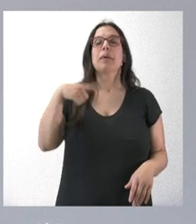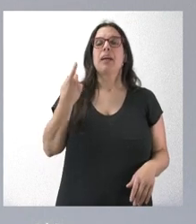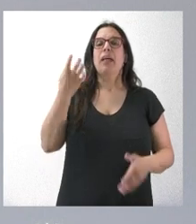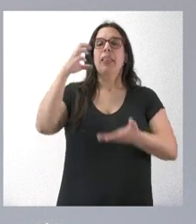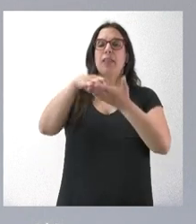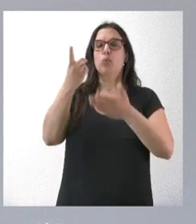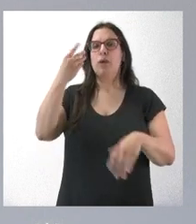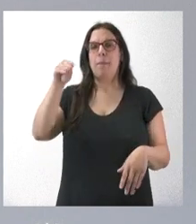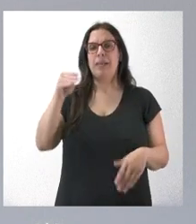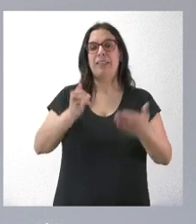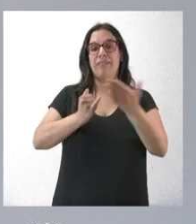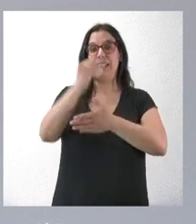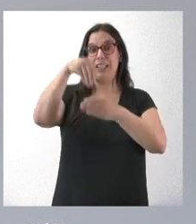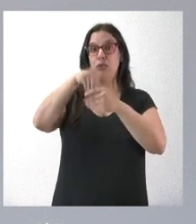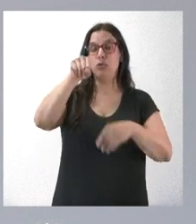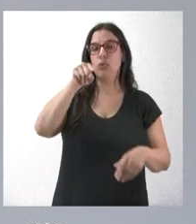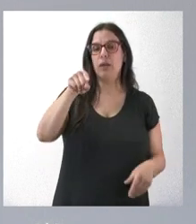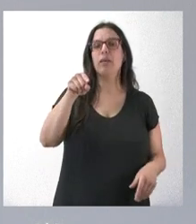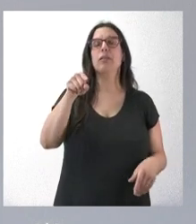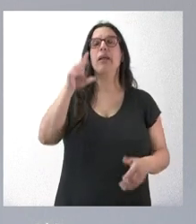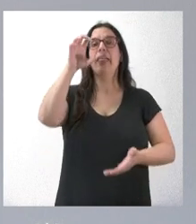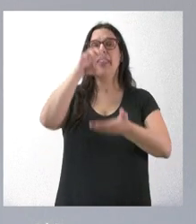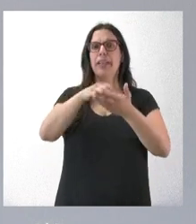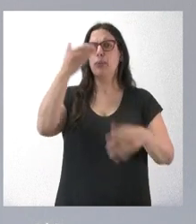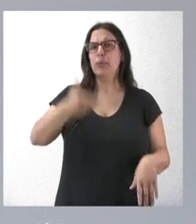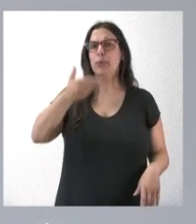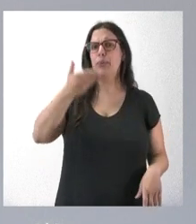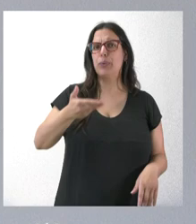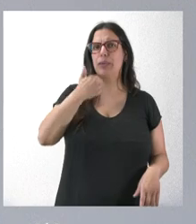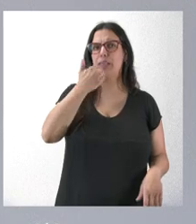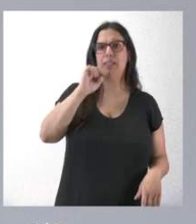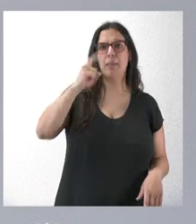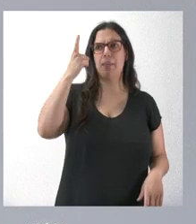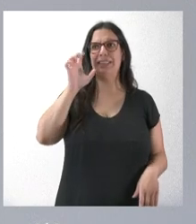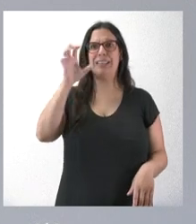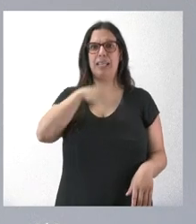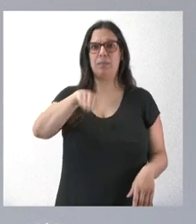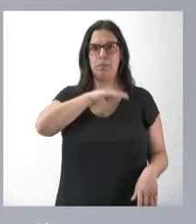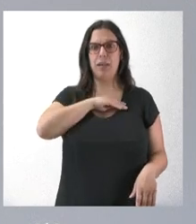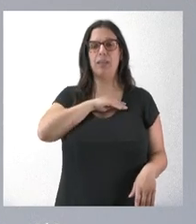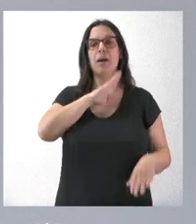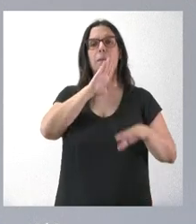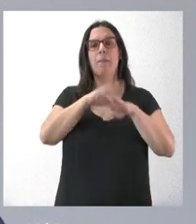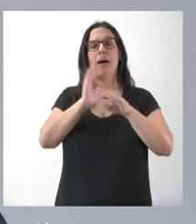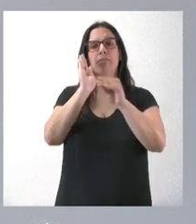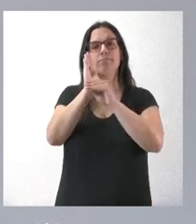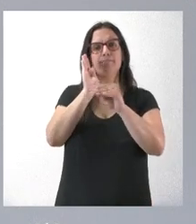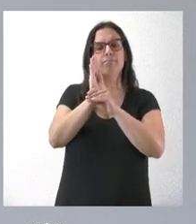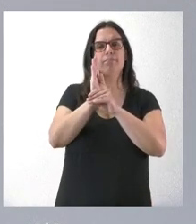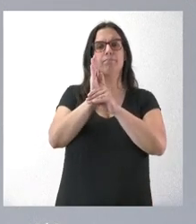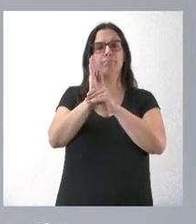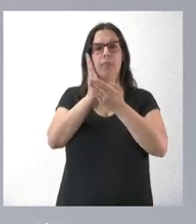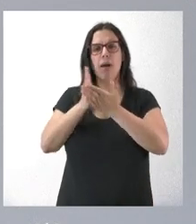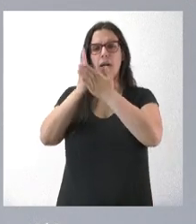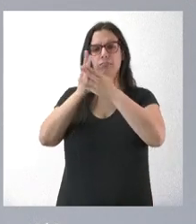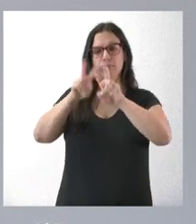de esa finca de la semana donde va a haber uno de los centros más relevantes a nivel estatal de cuidado, de estudio,